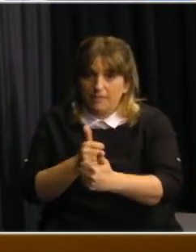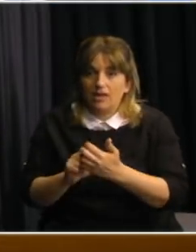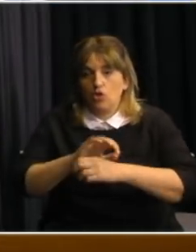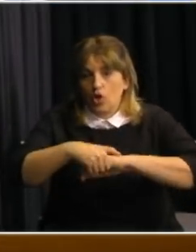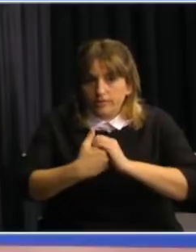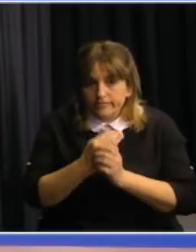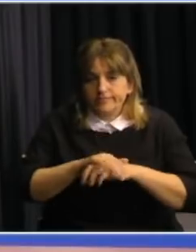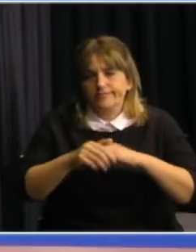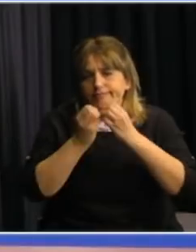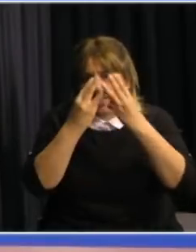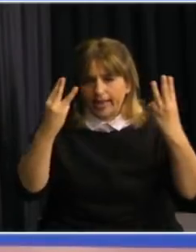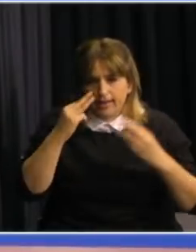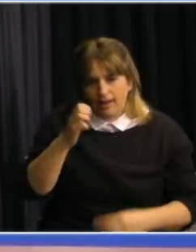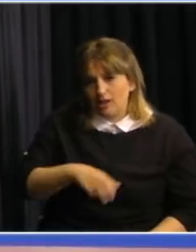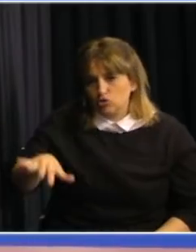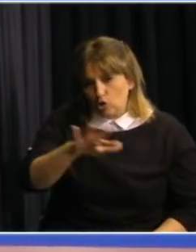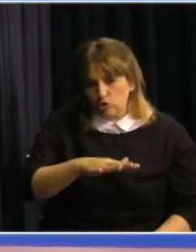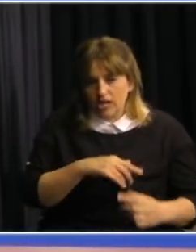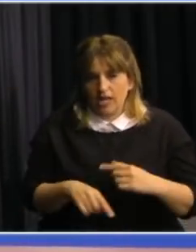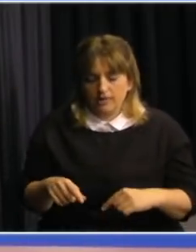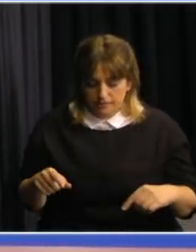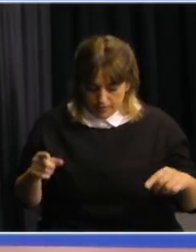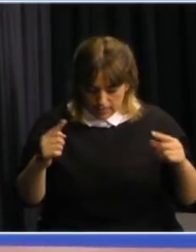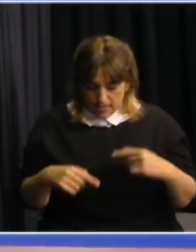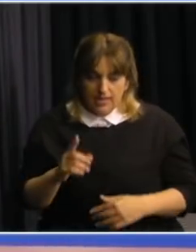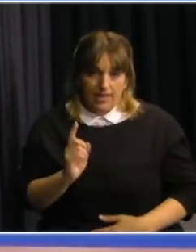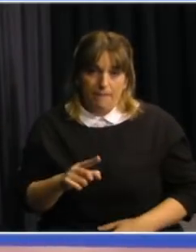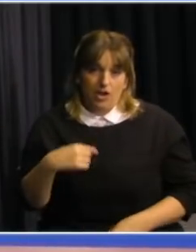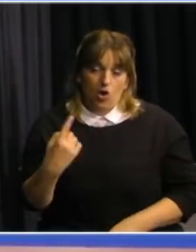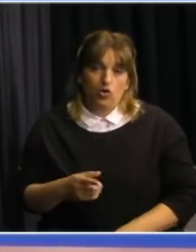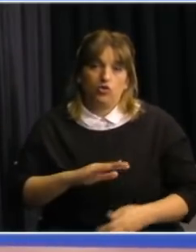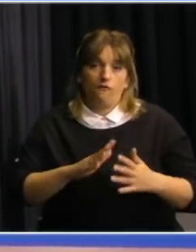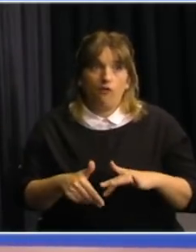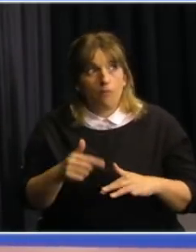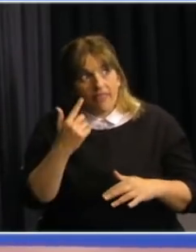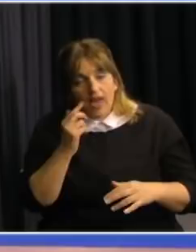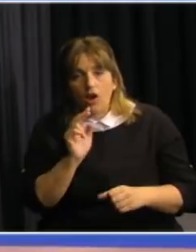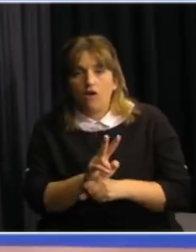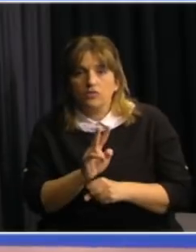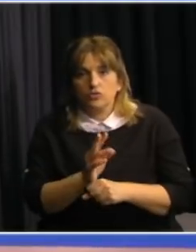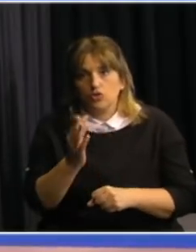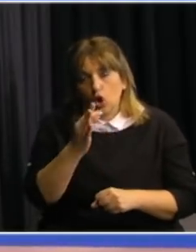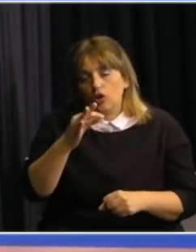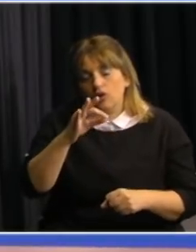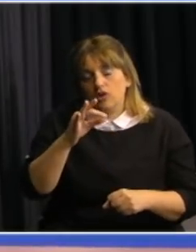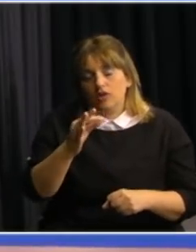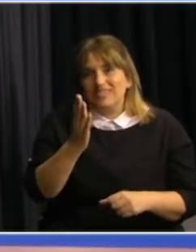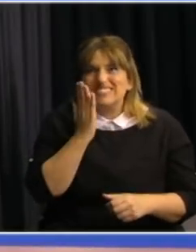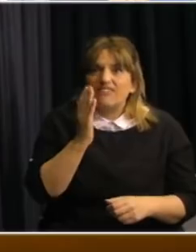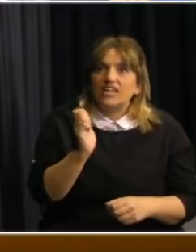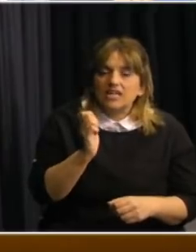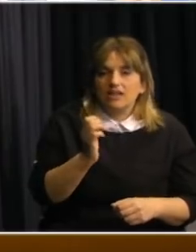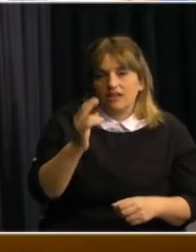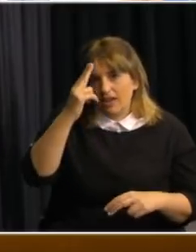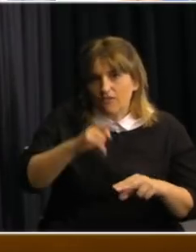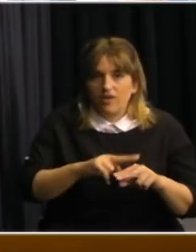la población en general, enferma o no, y otra son los métodos de testeo, rastreo y aislamiento de casos para contención de brotes.